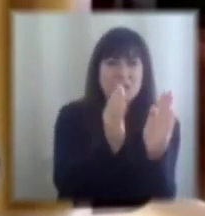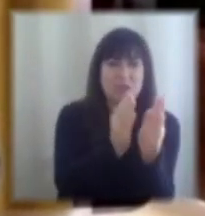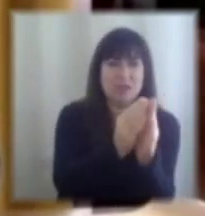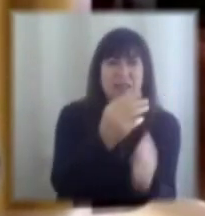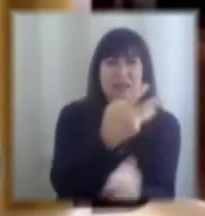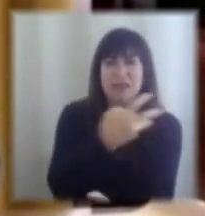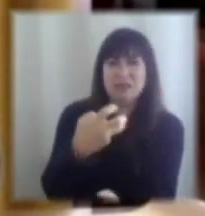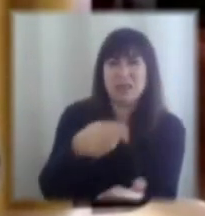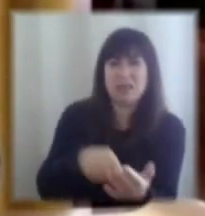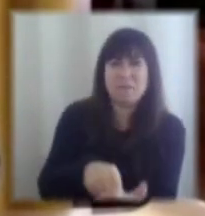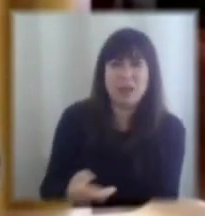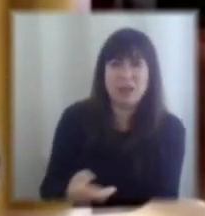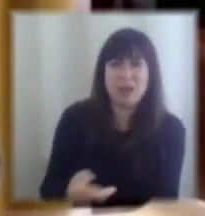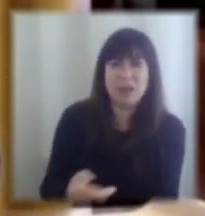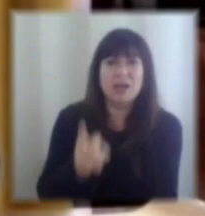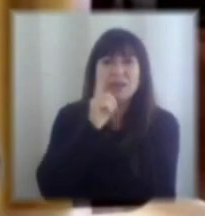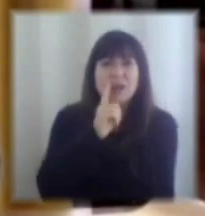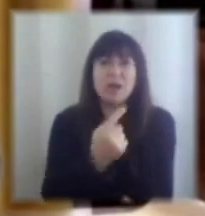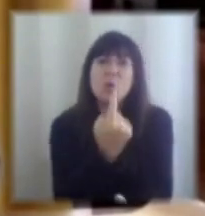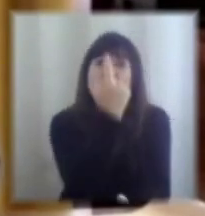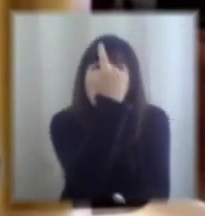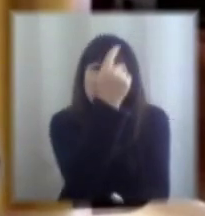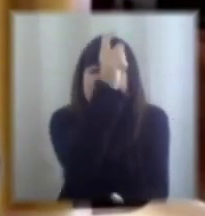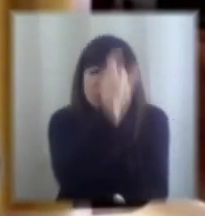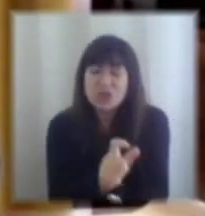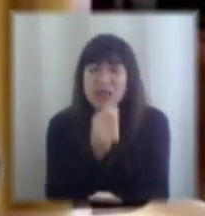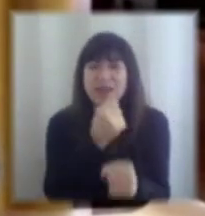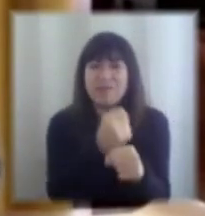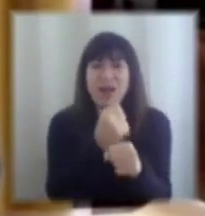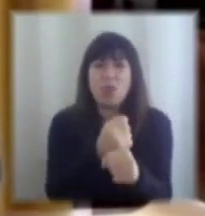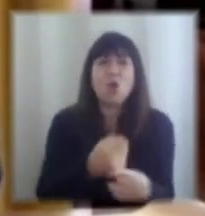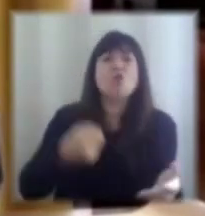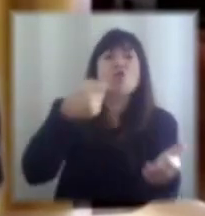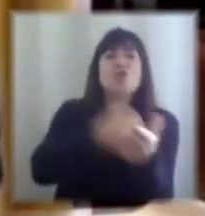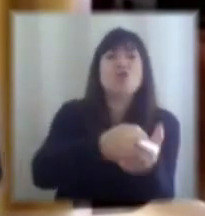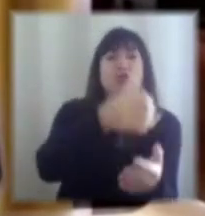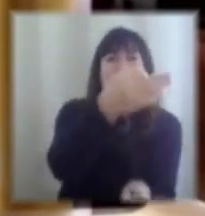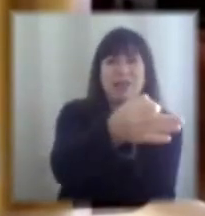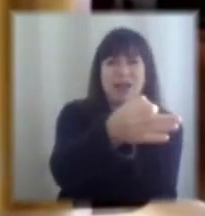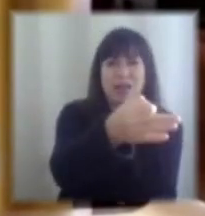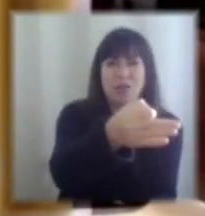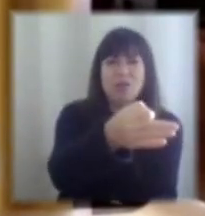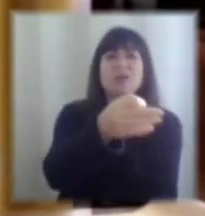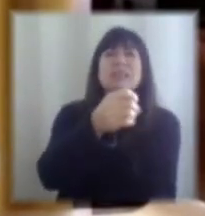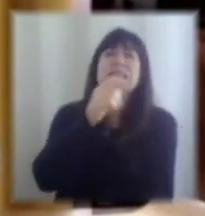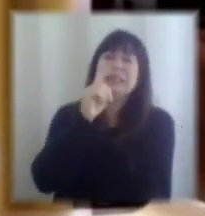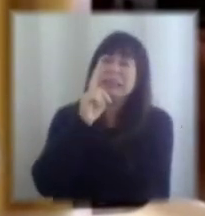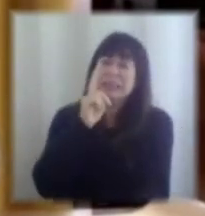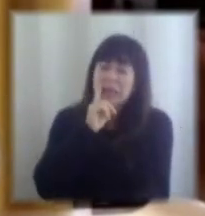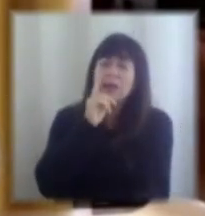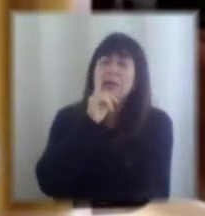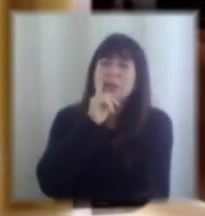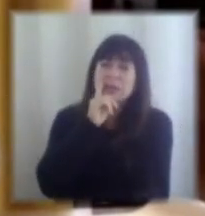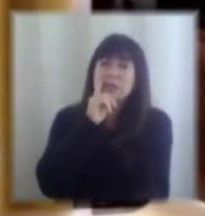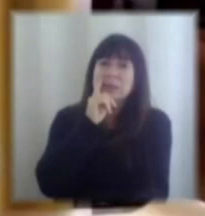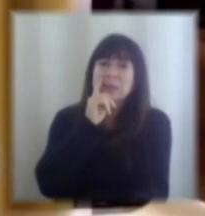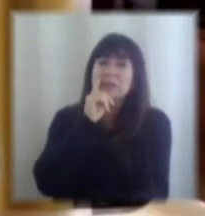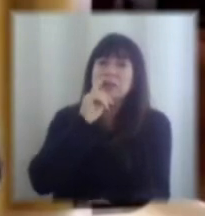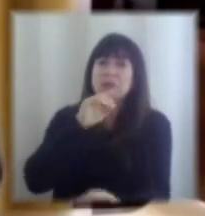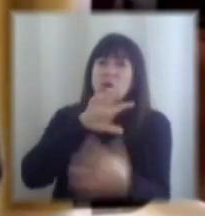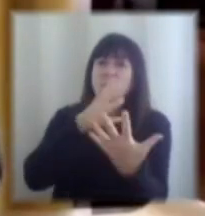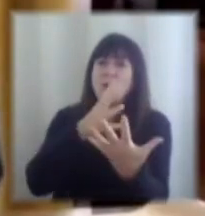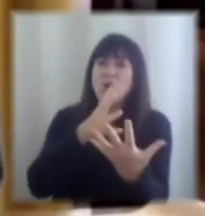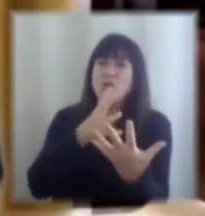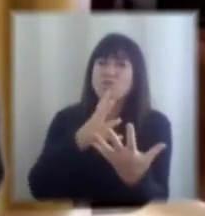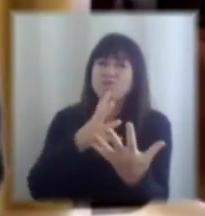.000 que tienen al menos un trabajador contratado entonces es como ponerle un paraguas también a la discusión porque a veces